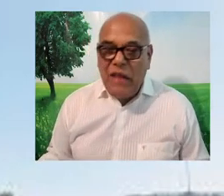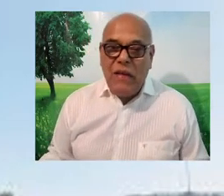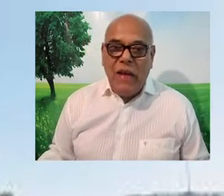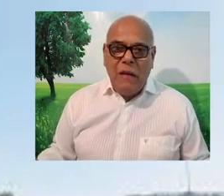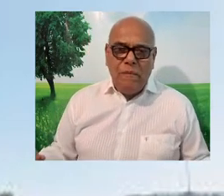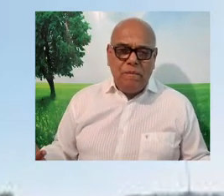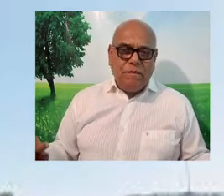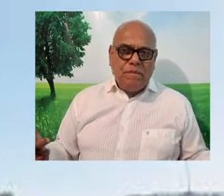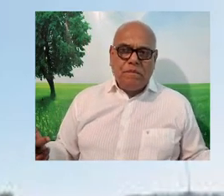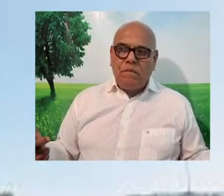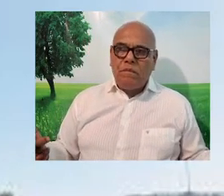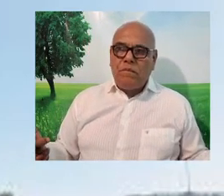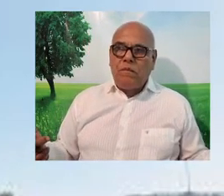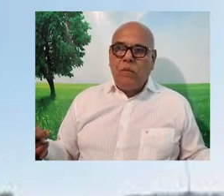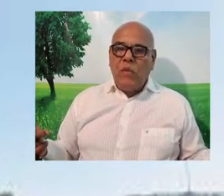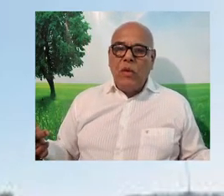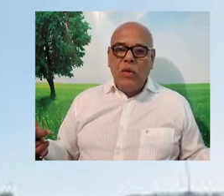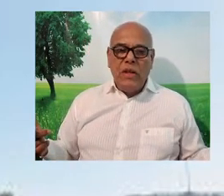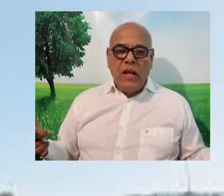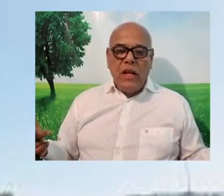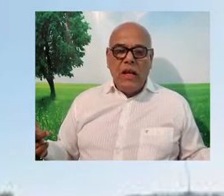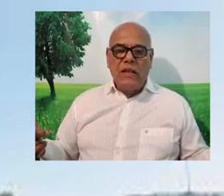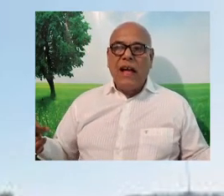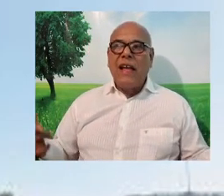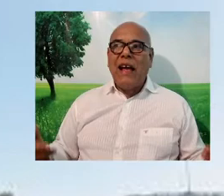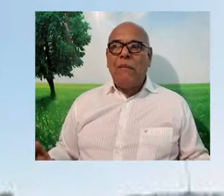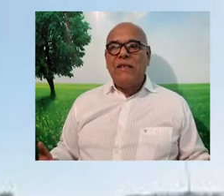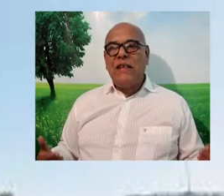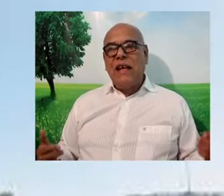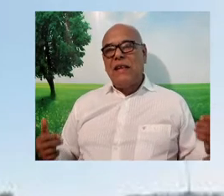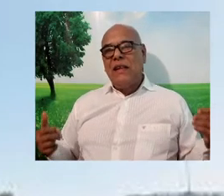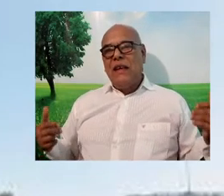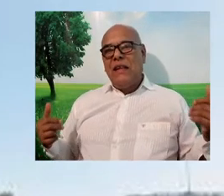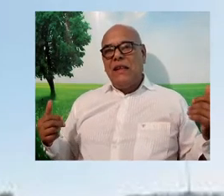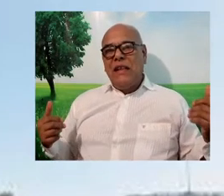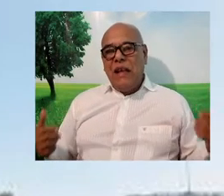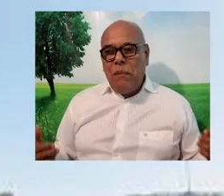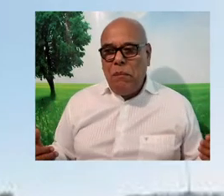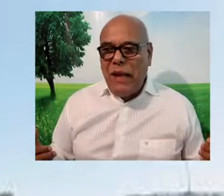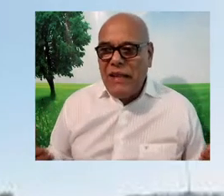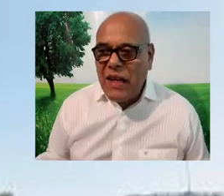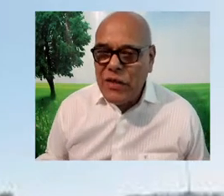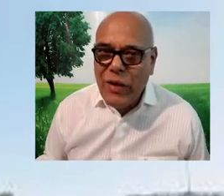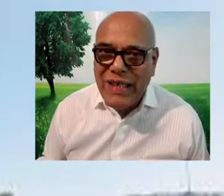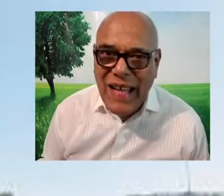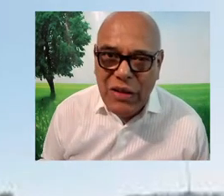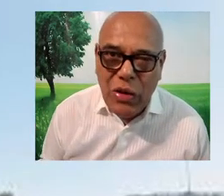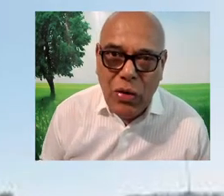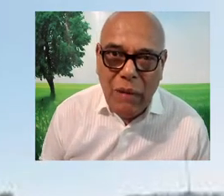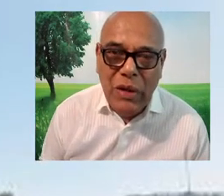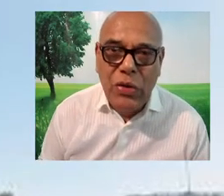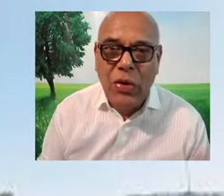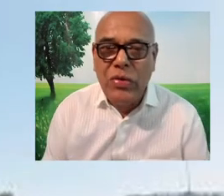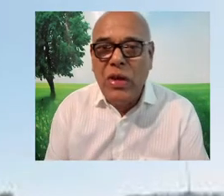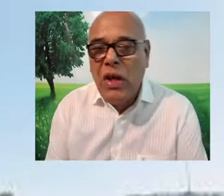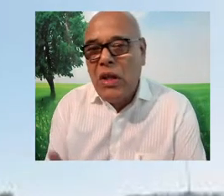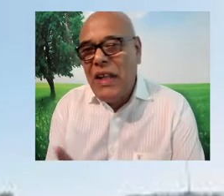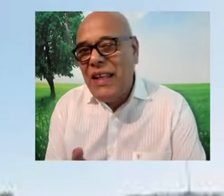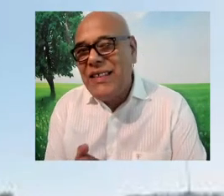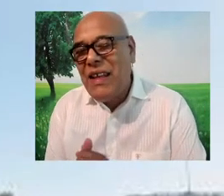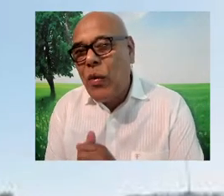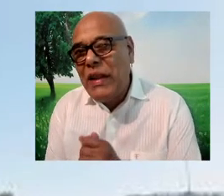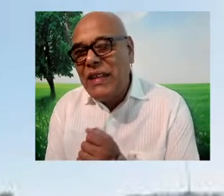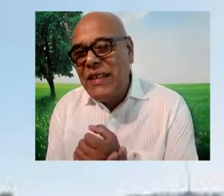alarma del FBI de que estaba en capacidad de plantearse un asalto a los capitorios